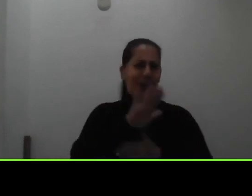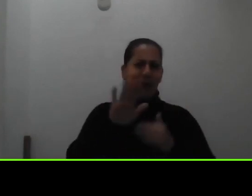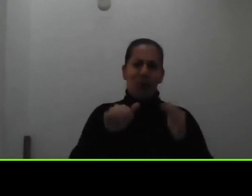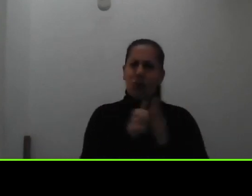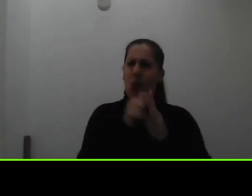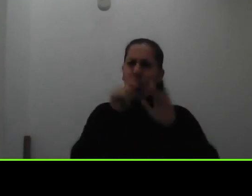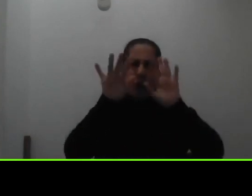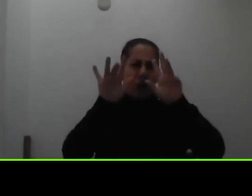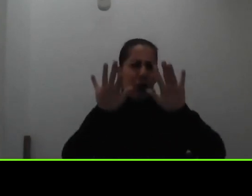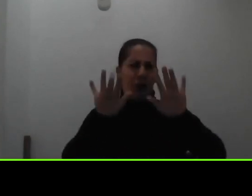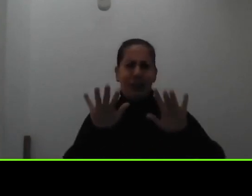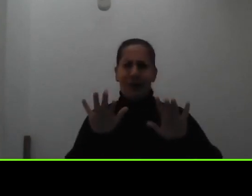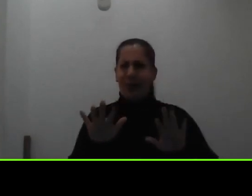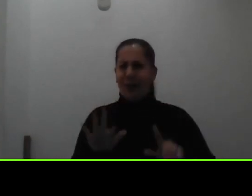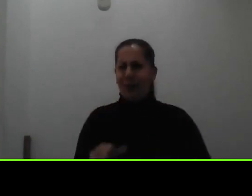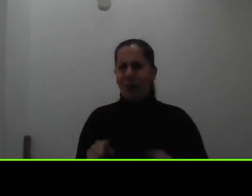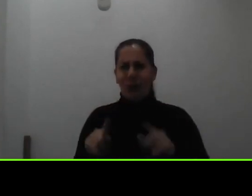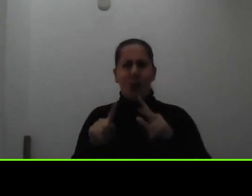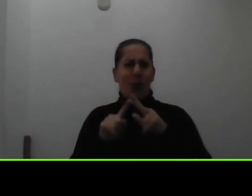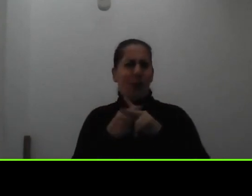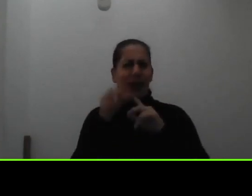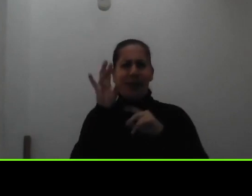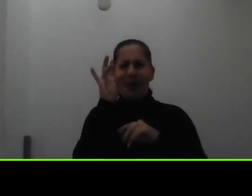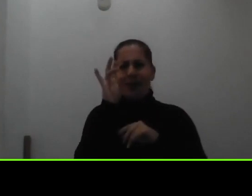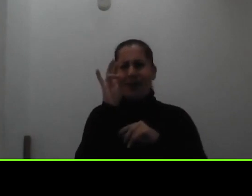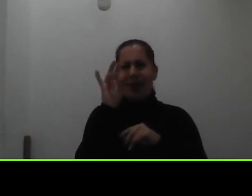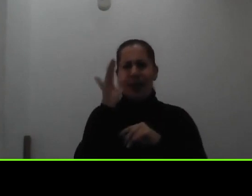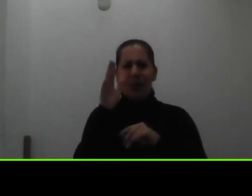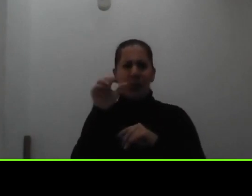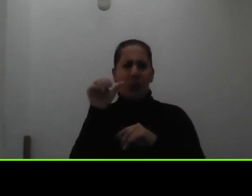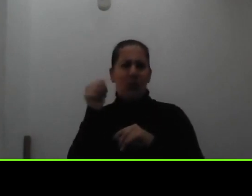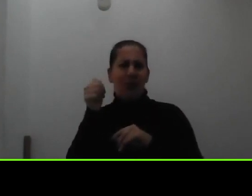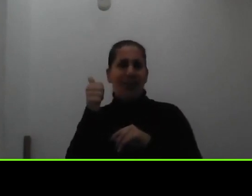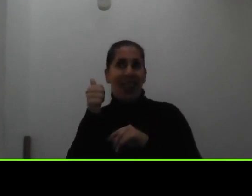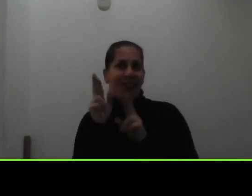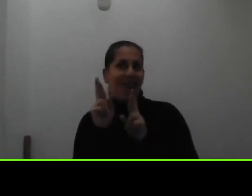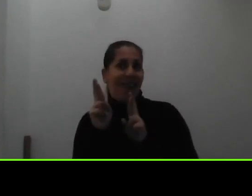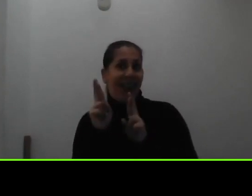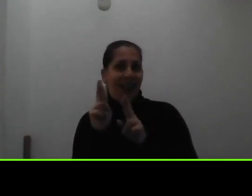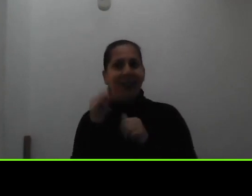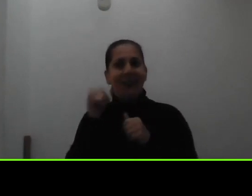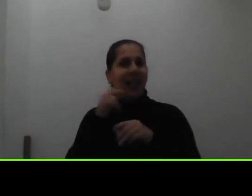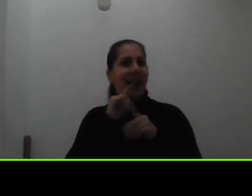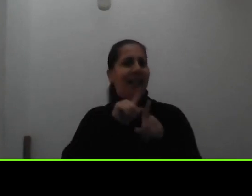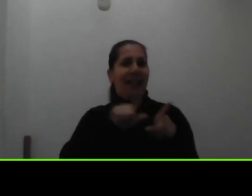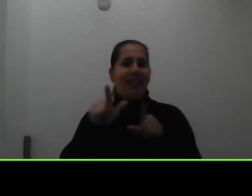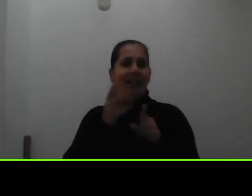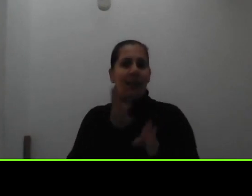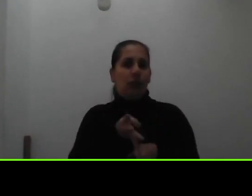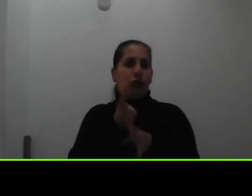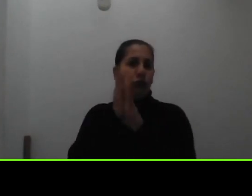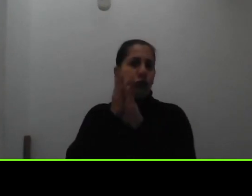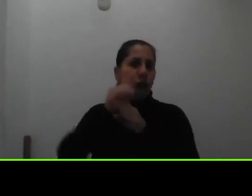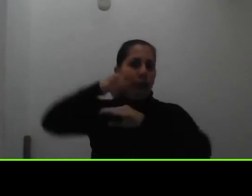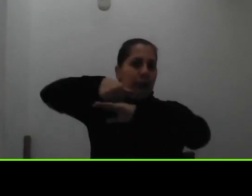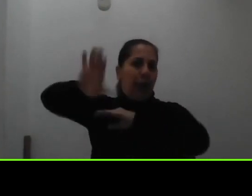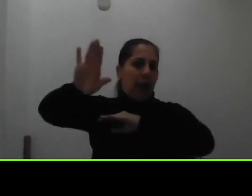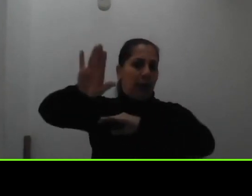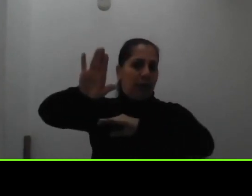solicitud empiezan a llenar el 7 y por ahí del 10 ojalá ya la tienen lista cargaron los documentos y la envían